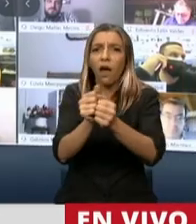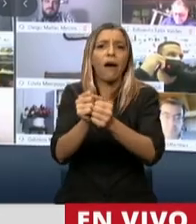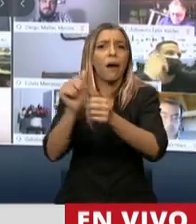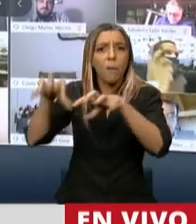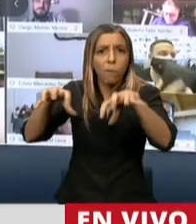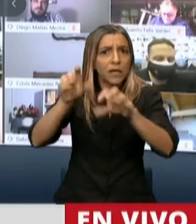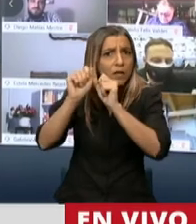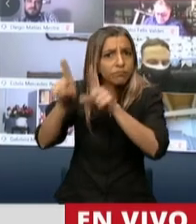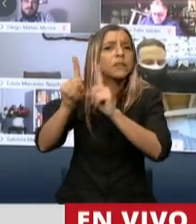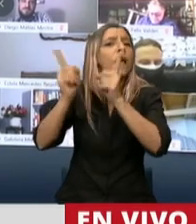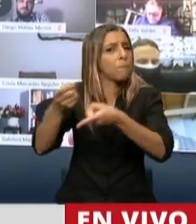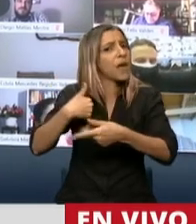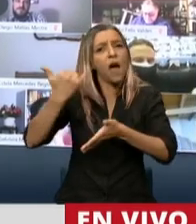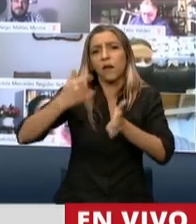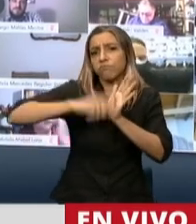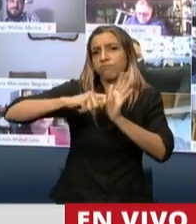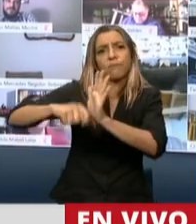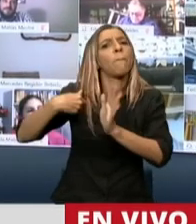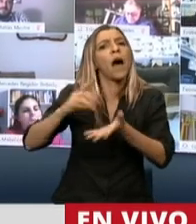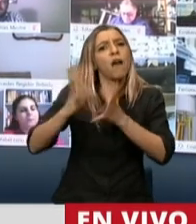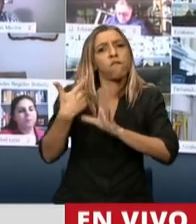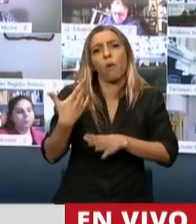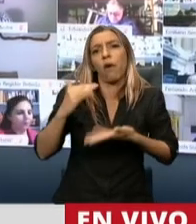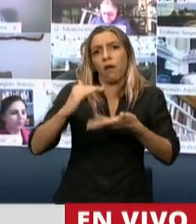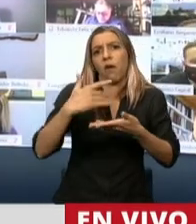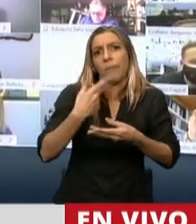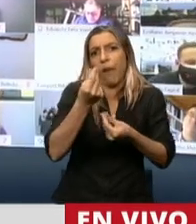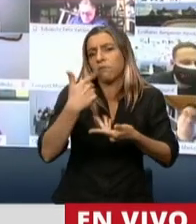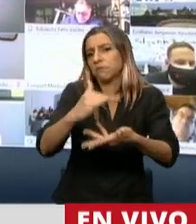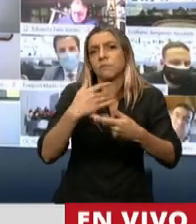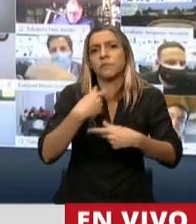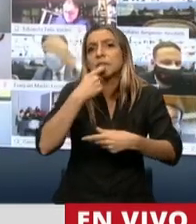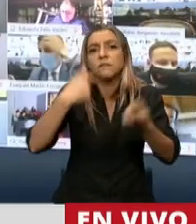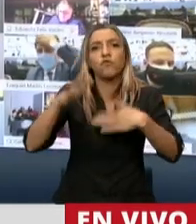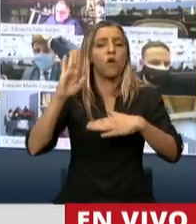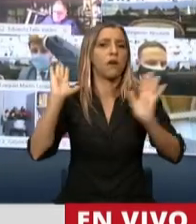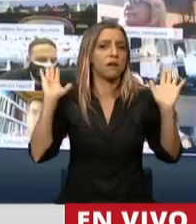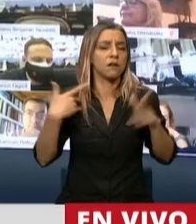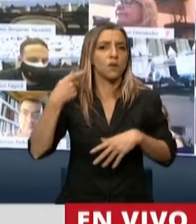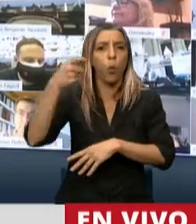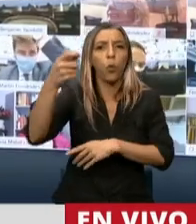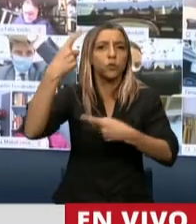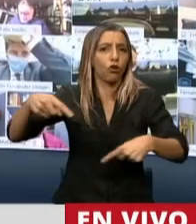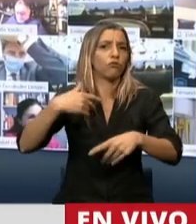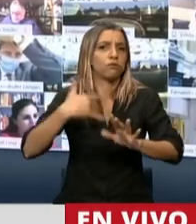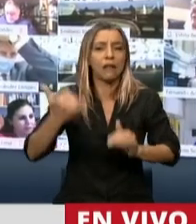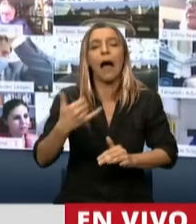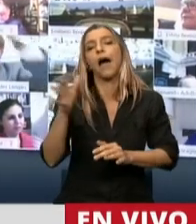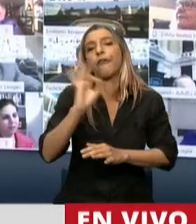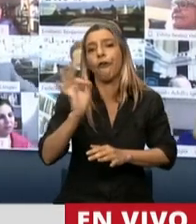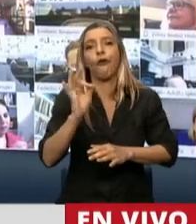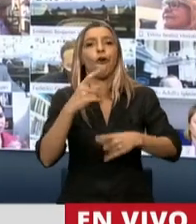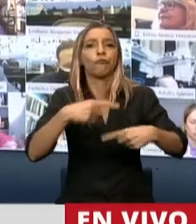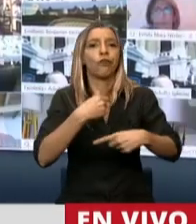países, generando indemnidades patrimoniales respecto a posibles indemnizaciones que surgieran en quienes participen en la investigación,